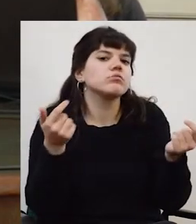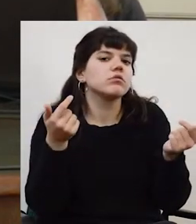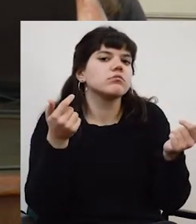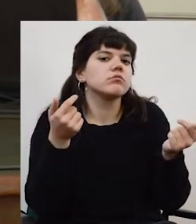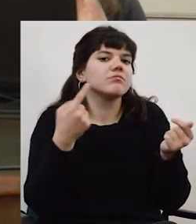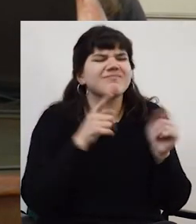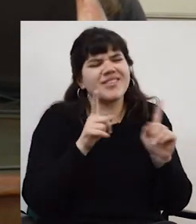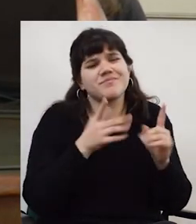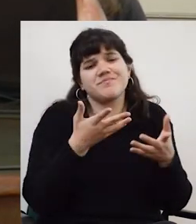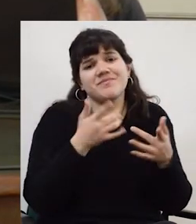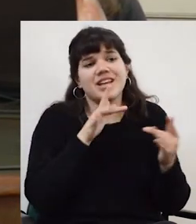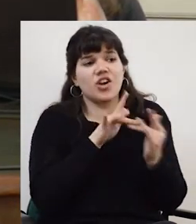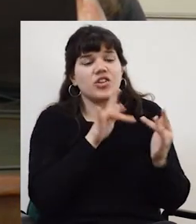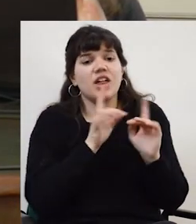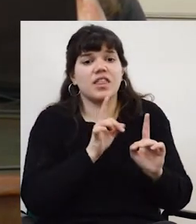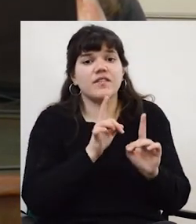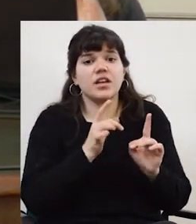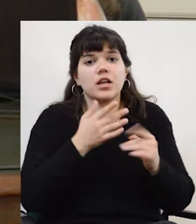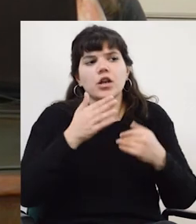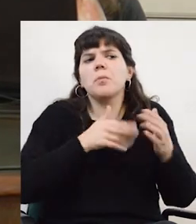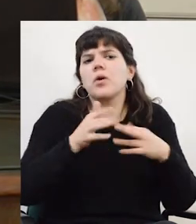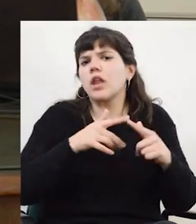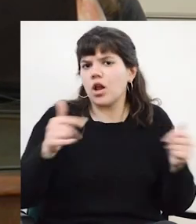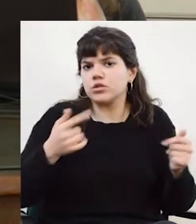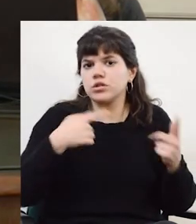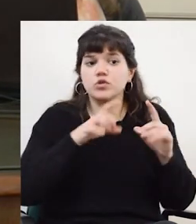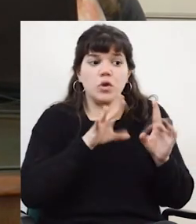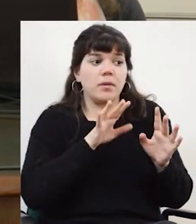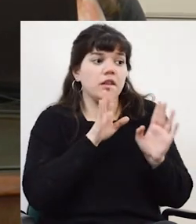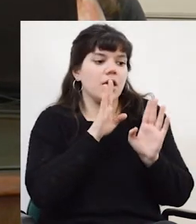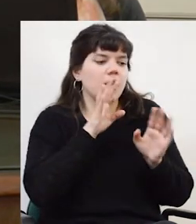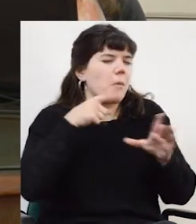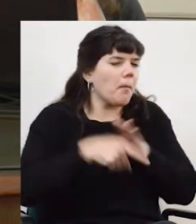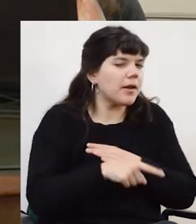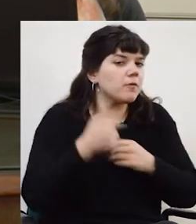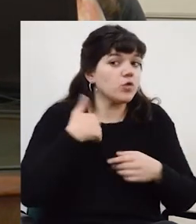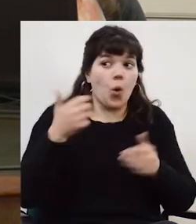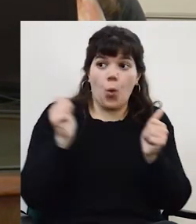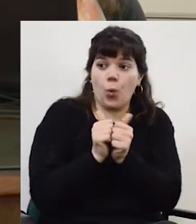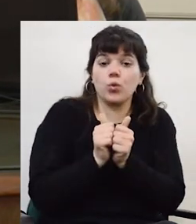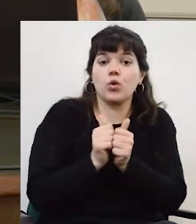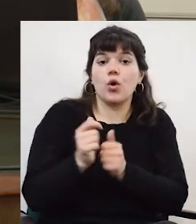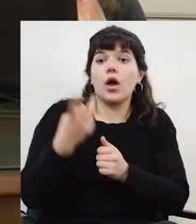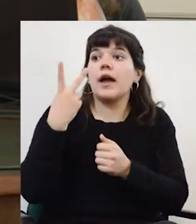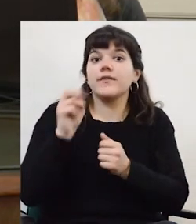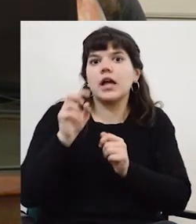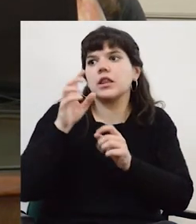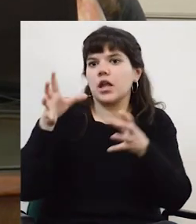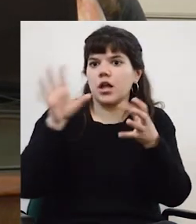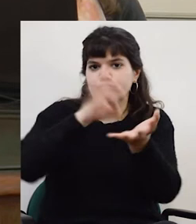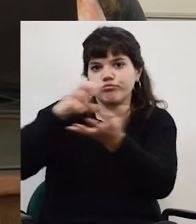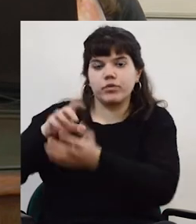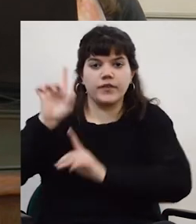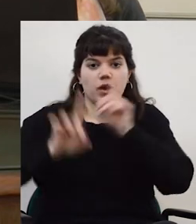red y no importa que lo tenga, el tema de fondo es yo me junto con 20 universidades